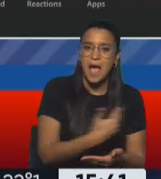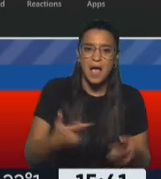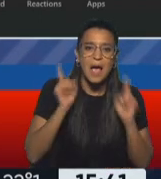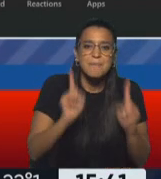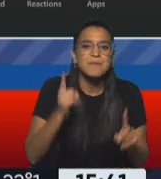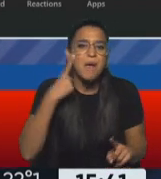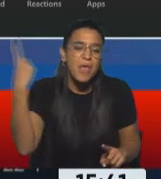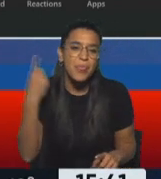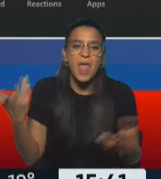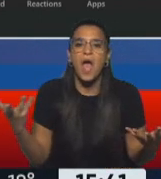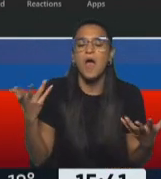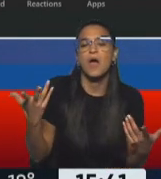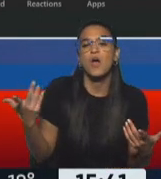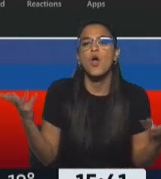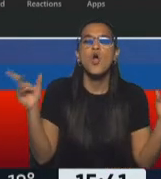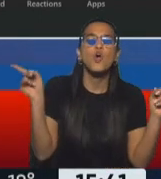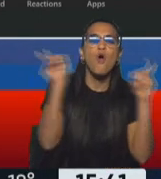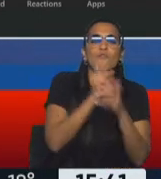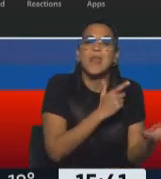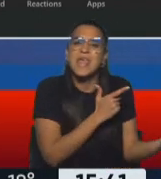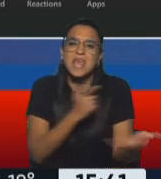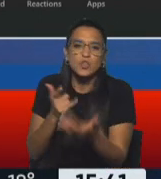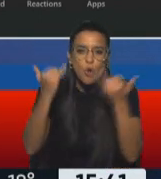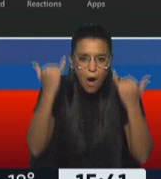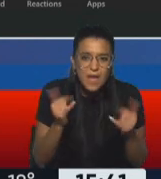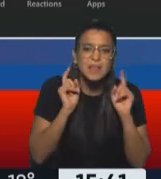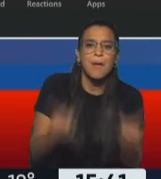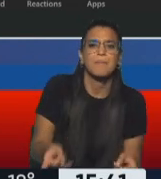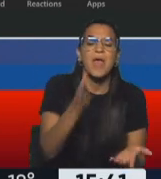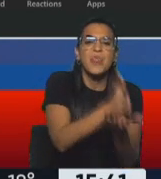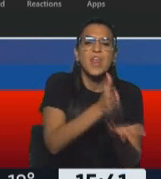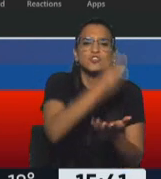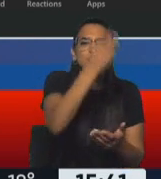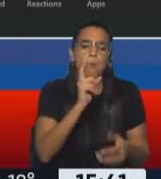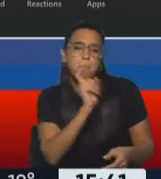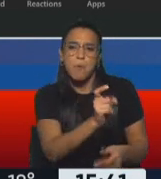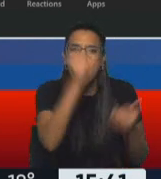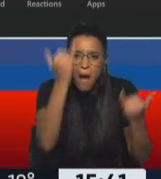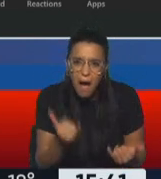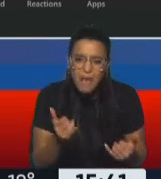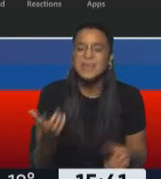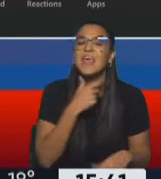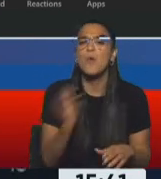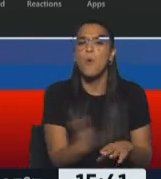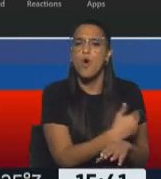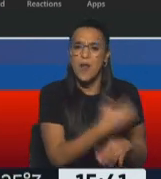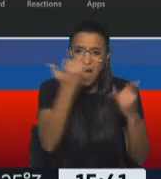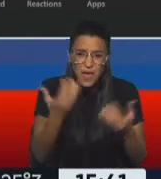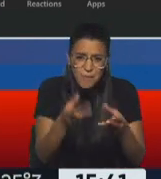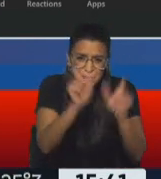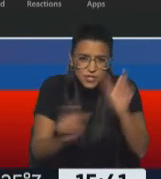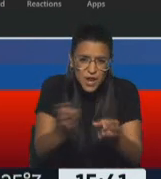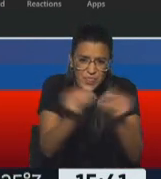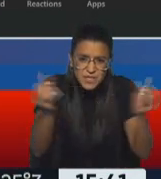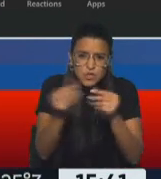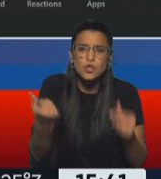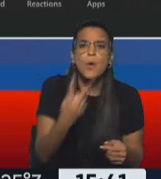de la idea de que hubo un conflicto armado y la idea de que hubo también violaciones de derechos humanos y que hubo una gran cantidad de desaparecidos.